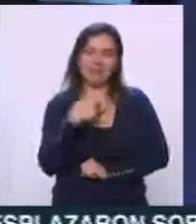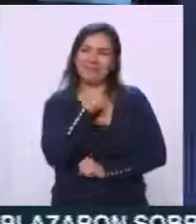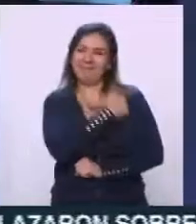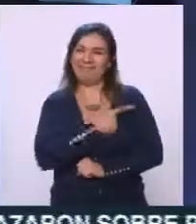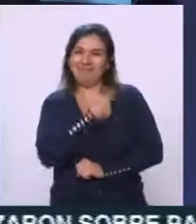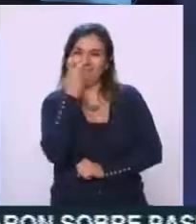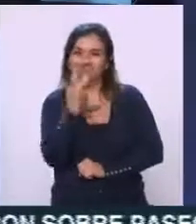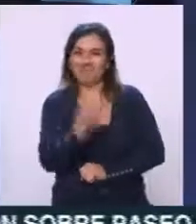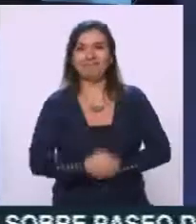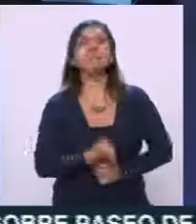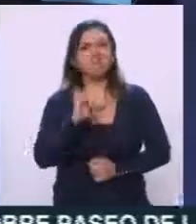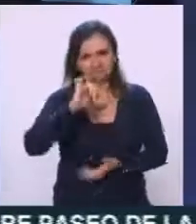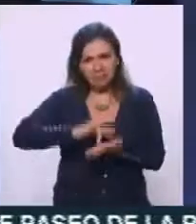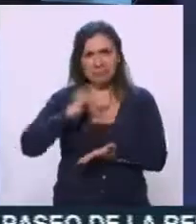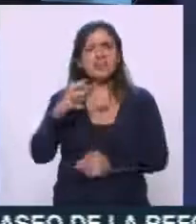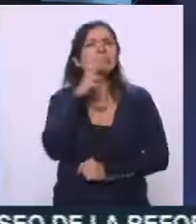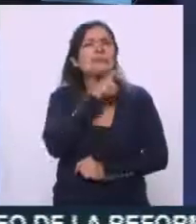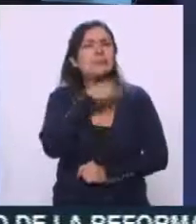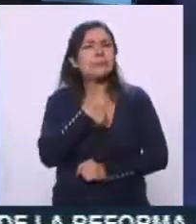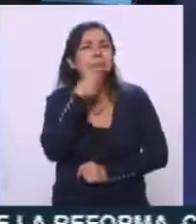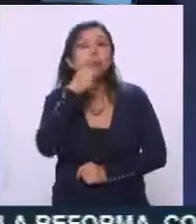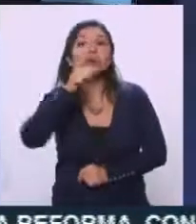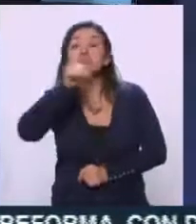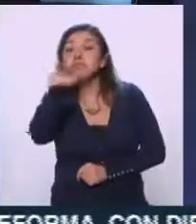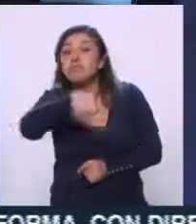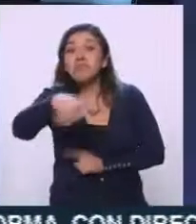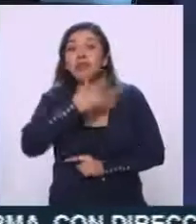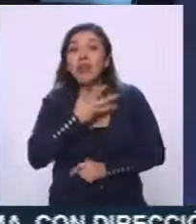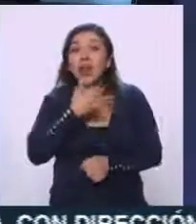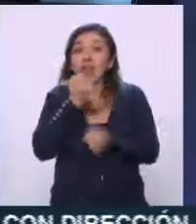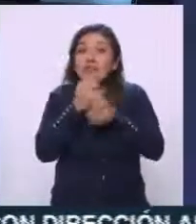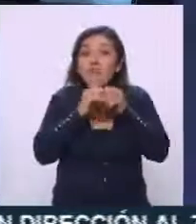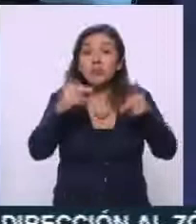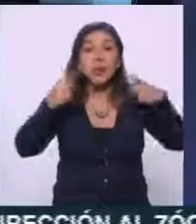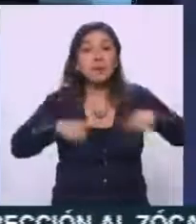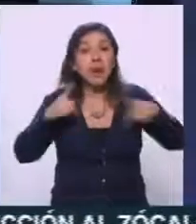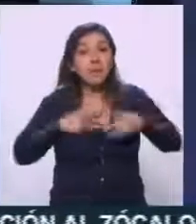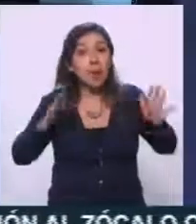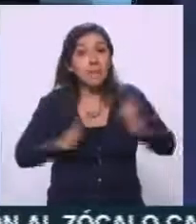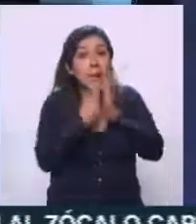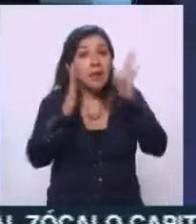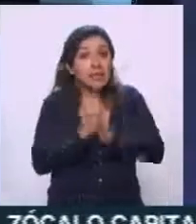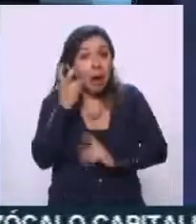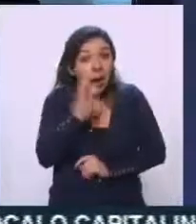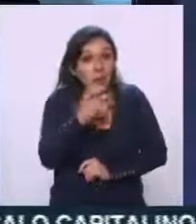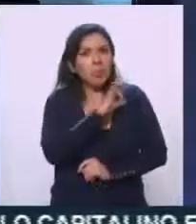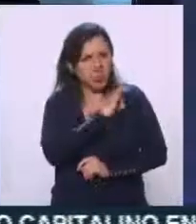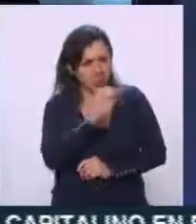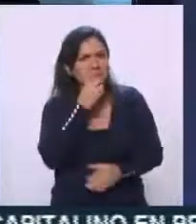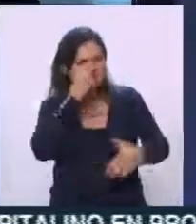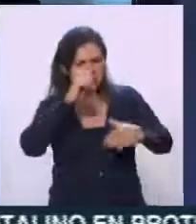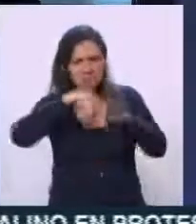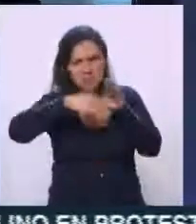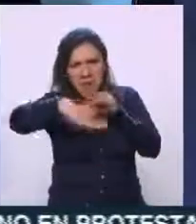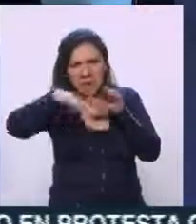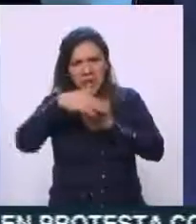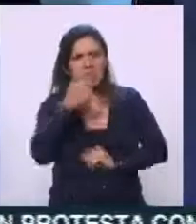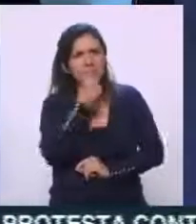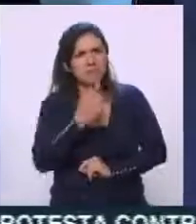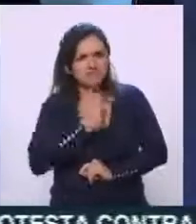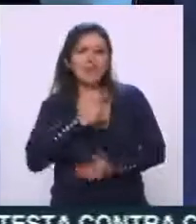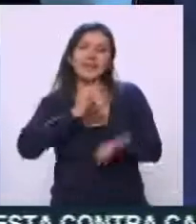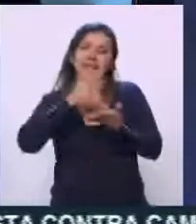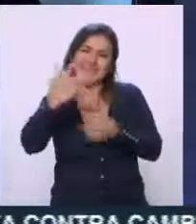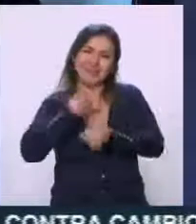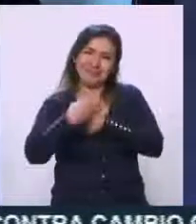Alberto. Sí, muchas gracias, y rápidamente si alguien tiene datos de las personas que participan actualmente en eso, que nos escriban por favor, y pues